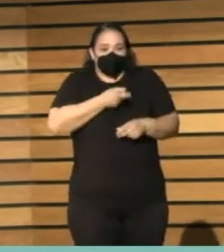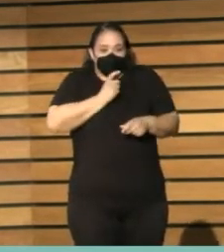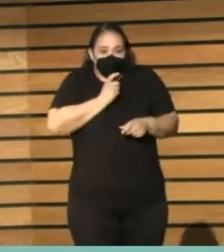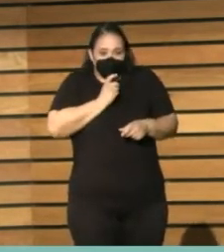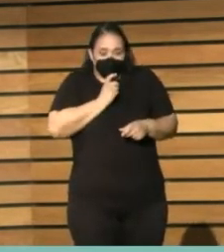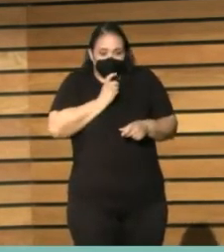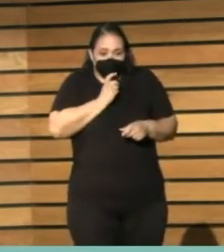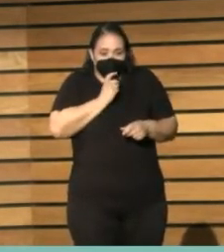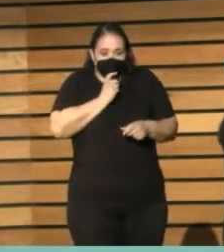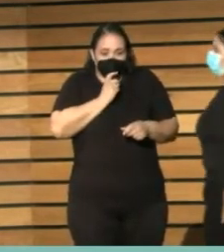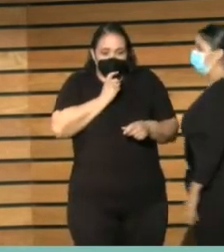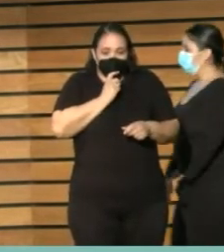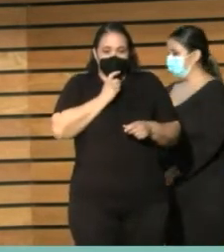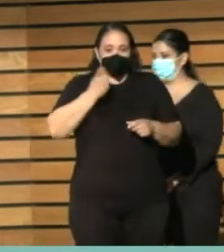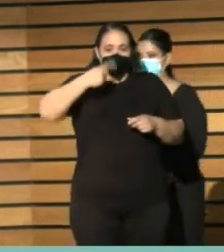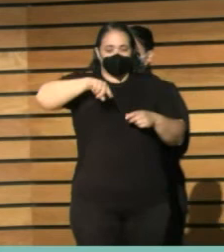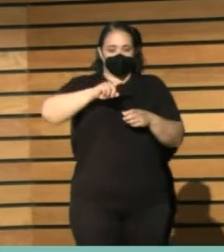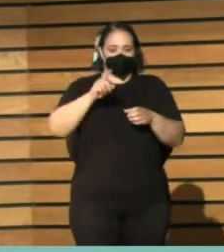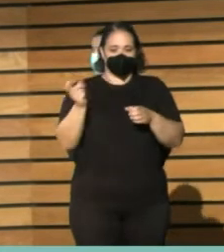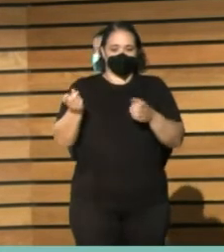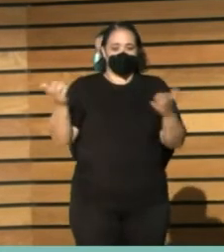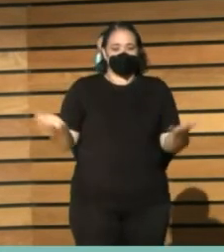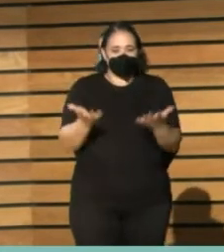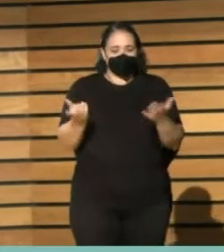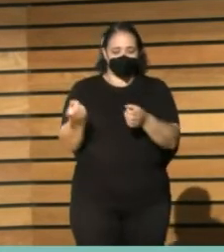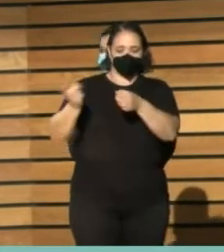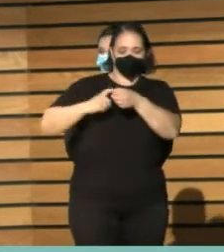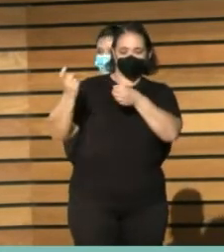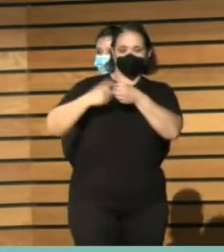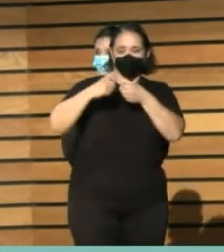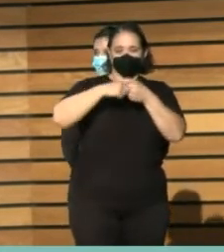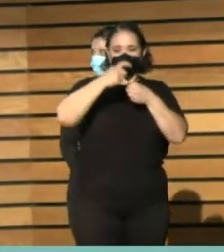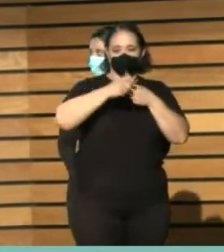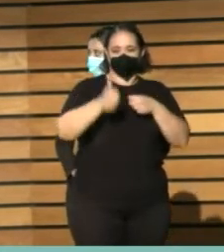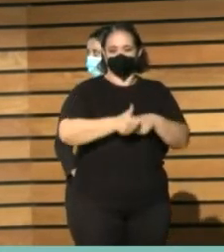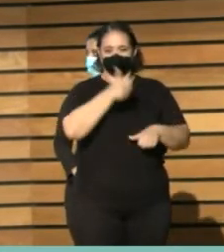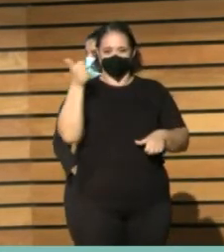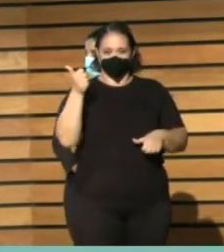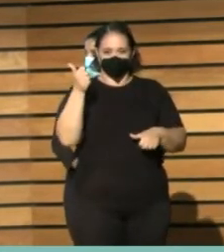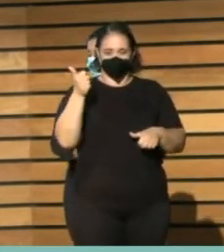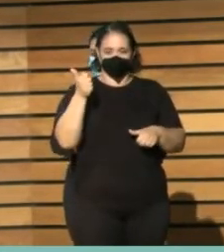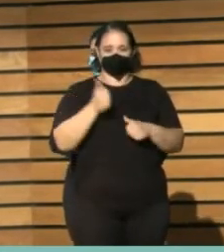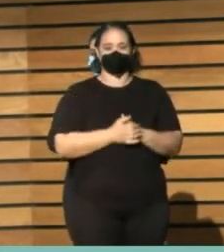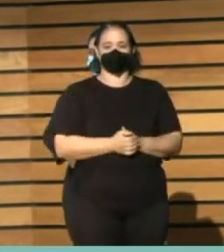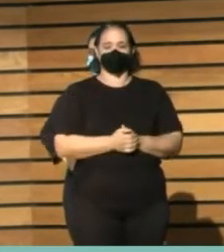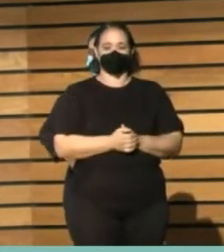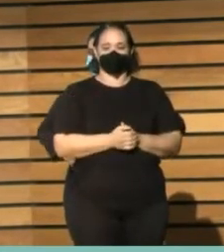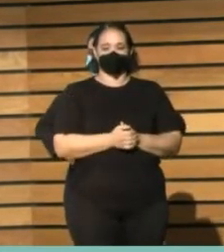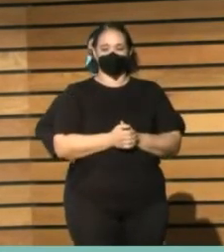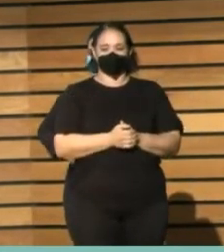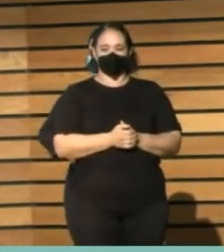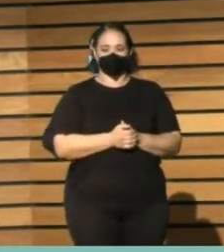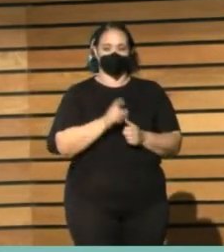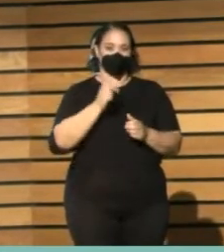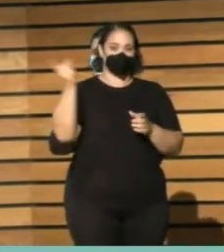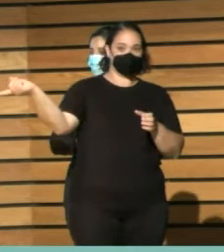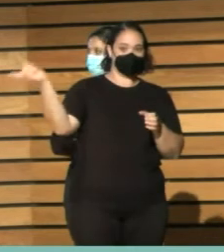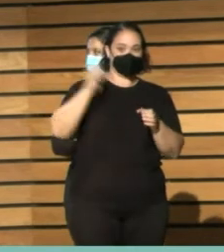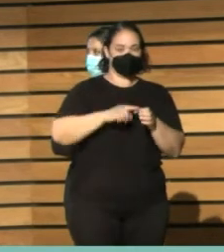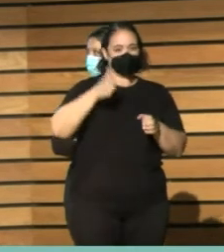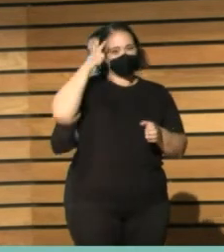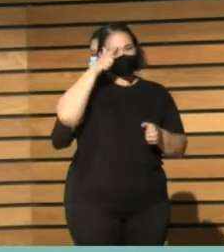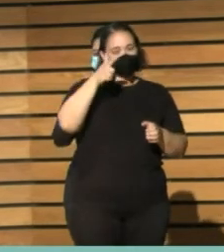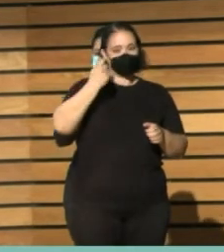o sea ¿cómo hacemos llegar a más bueno Canarias está súper chulo pero está más lejos y es más costoso no te